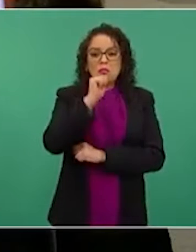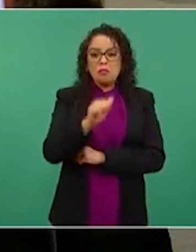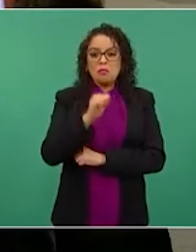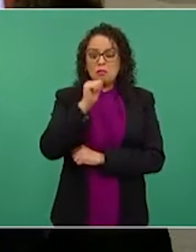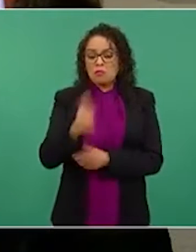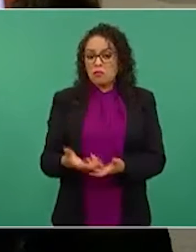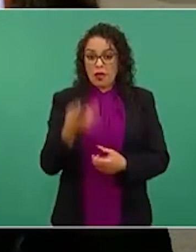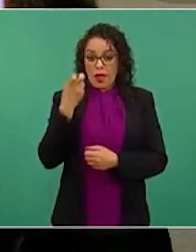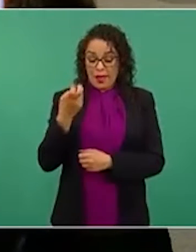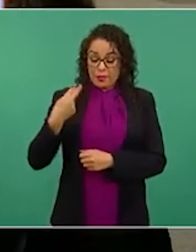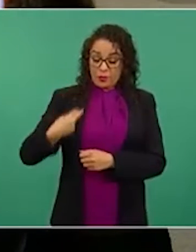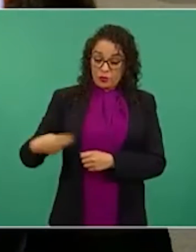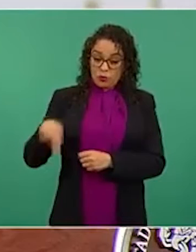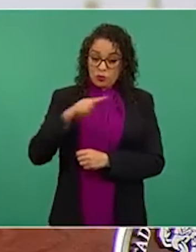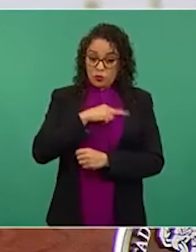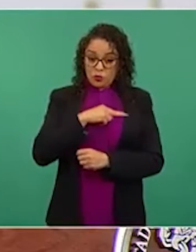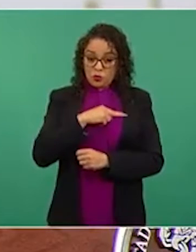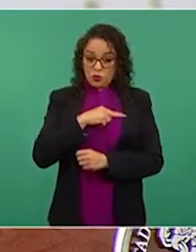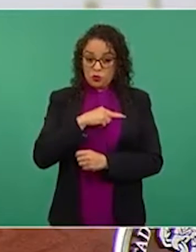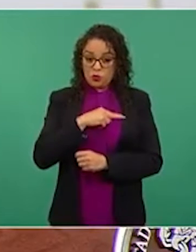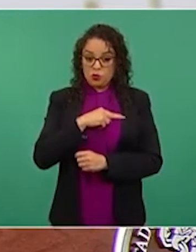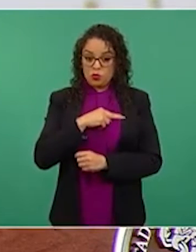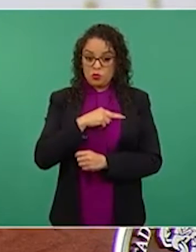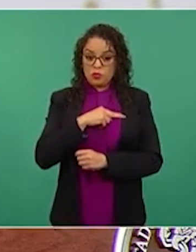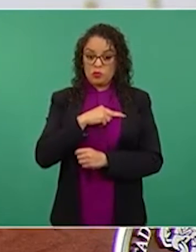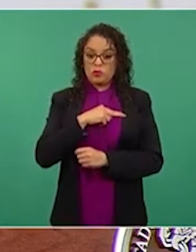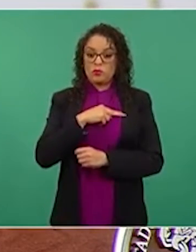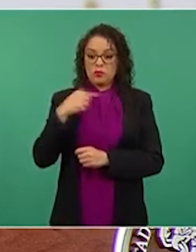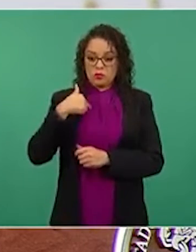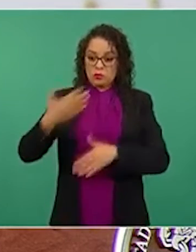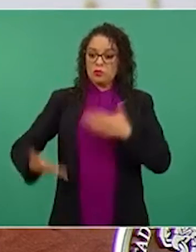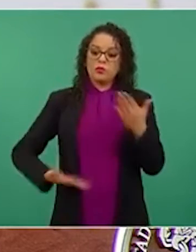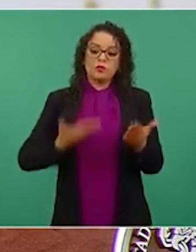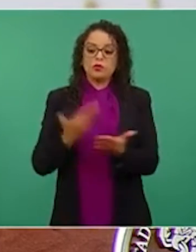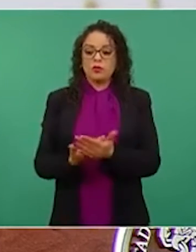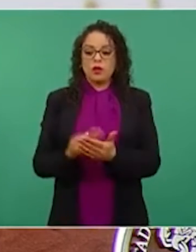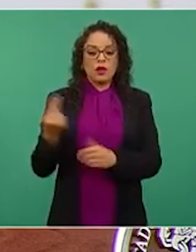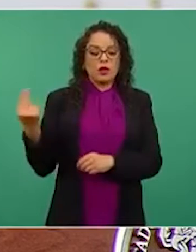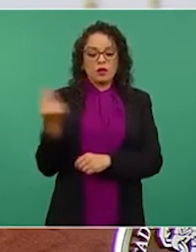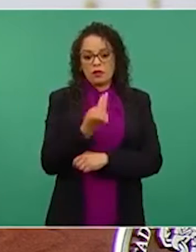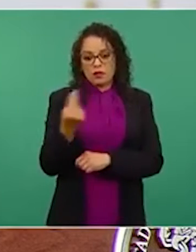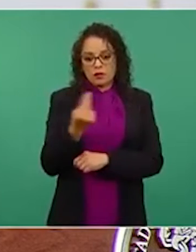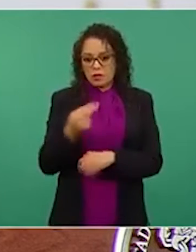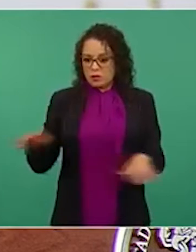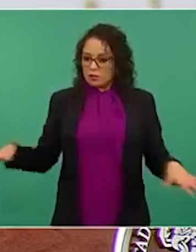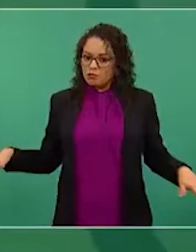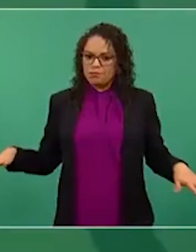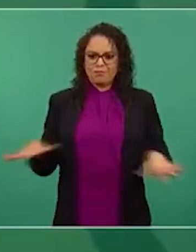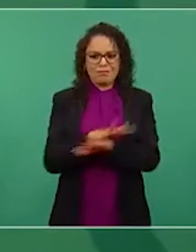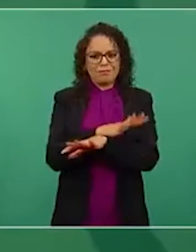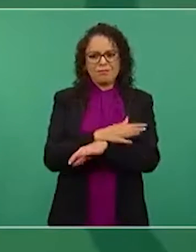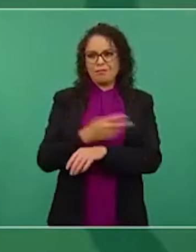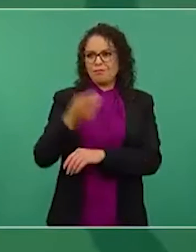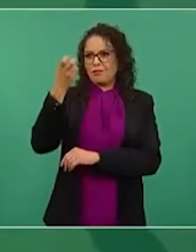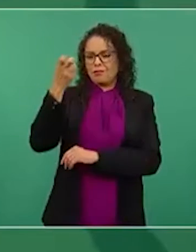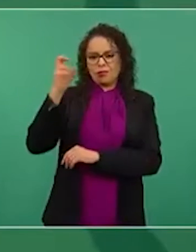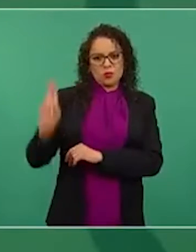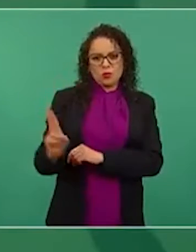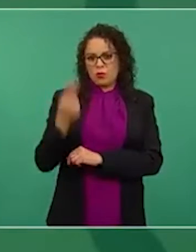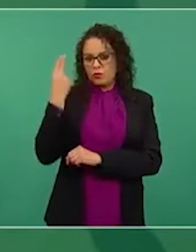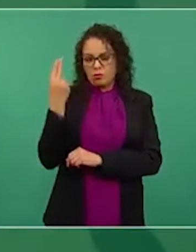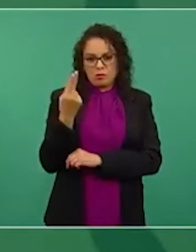que tiene que reformarse la universidad, porque incluso